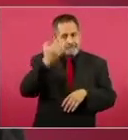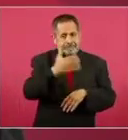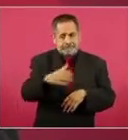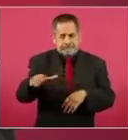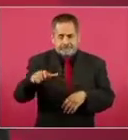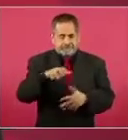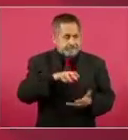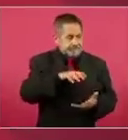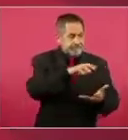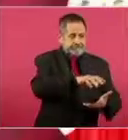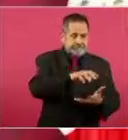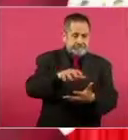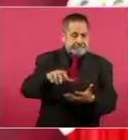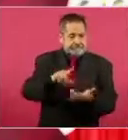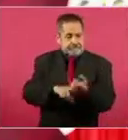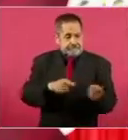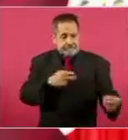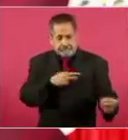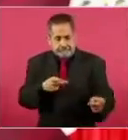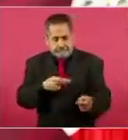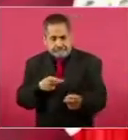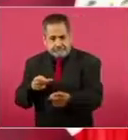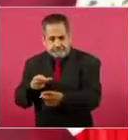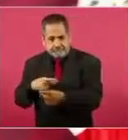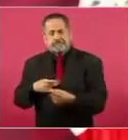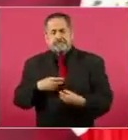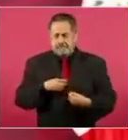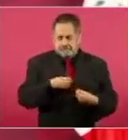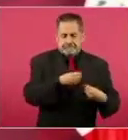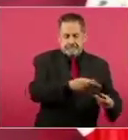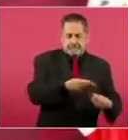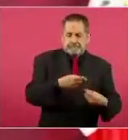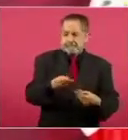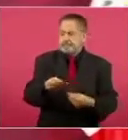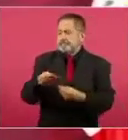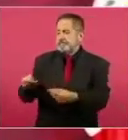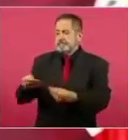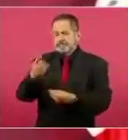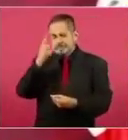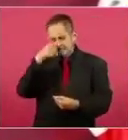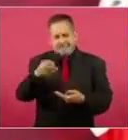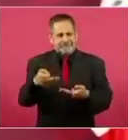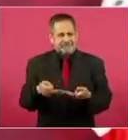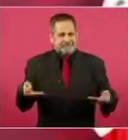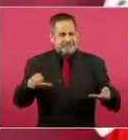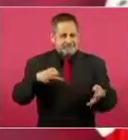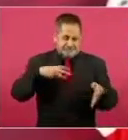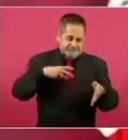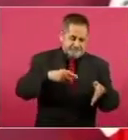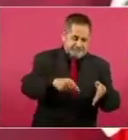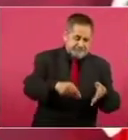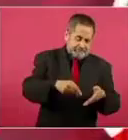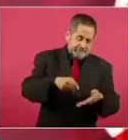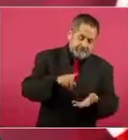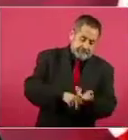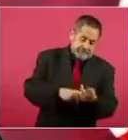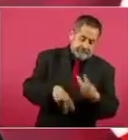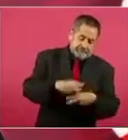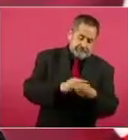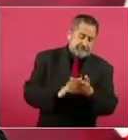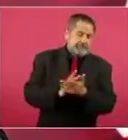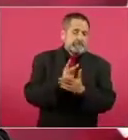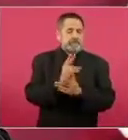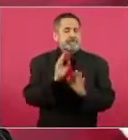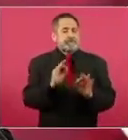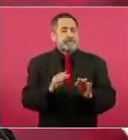recursos, productores pobres, como lo estamos haciendo en Guerrero,